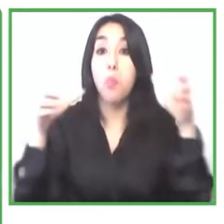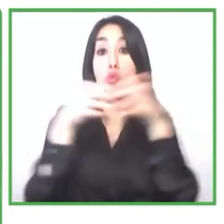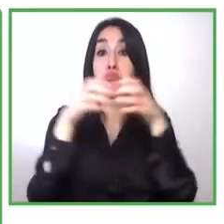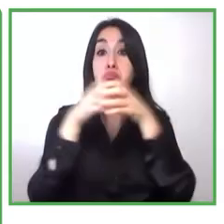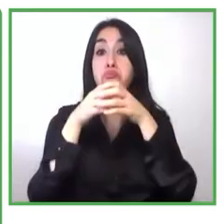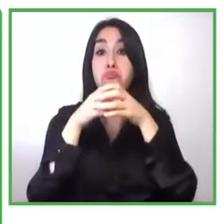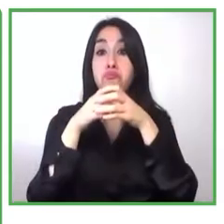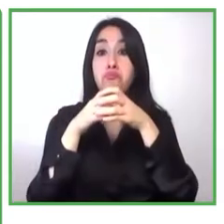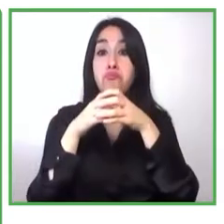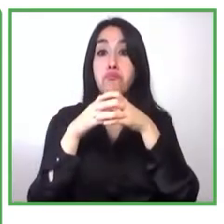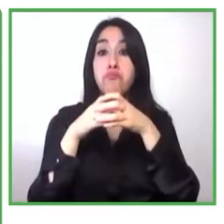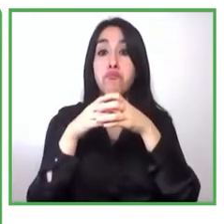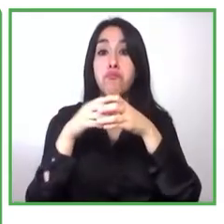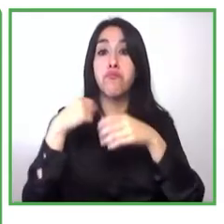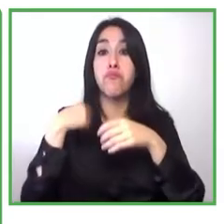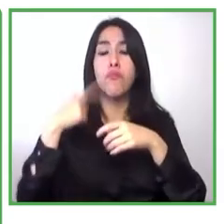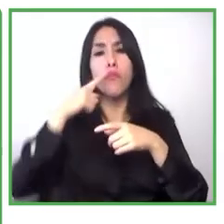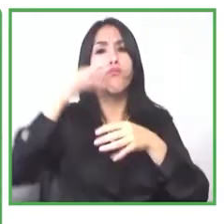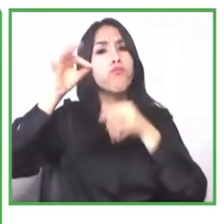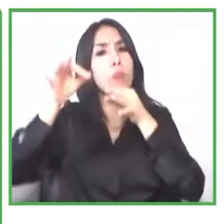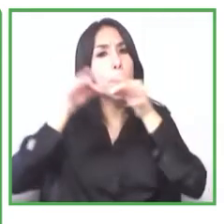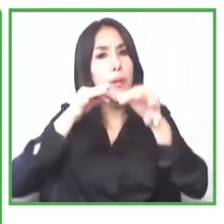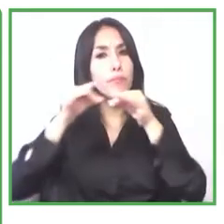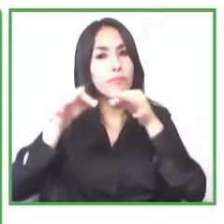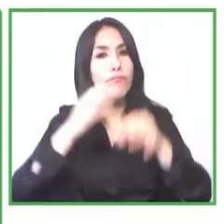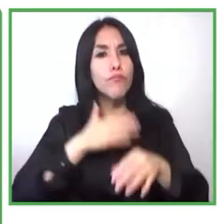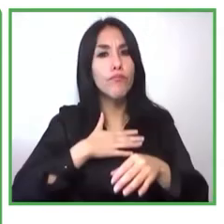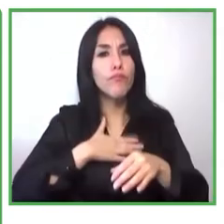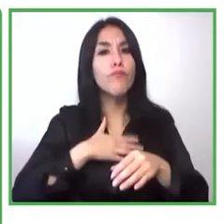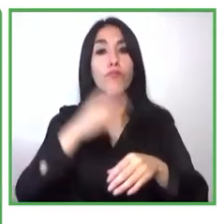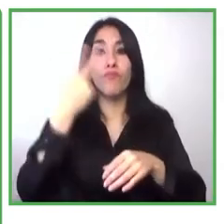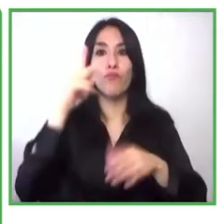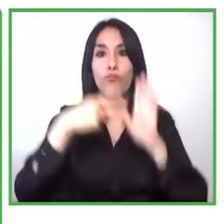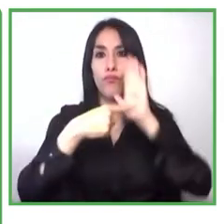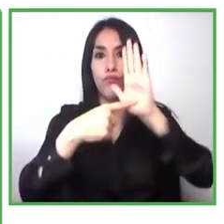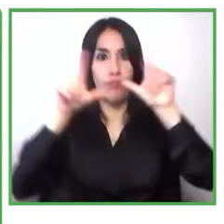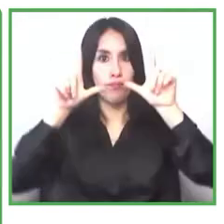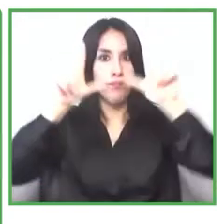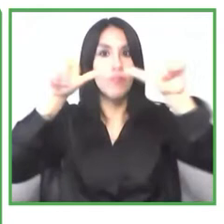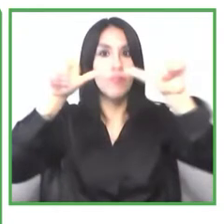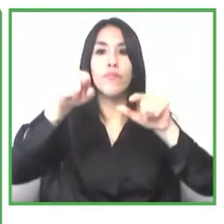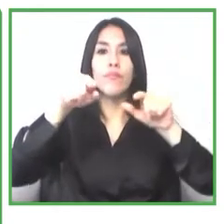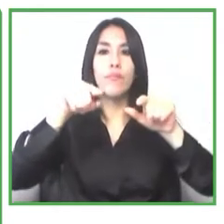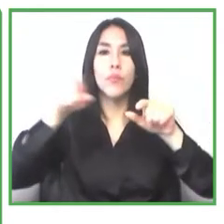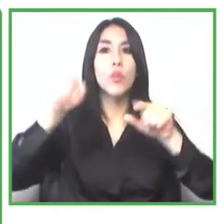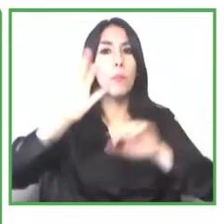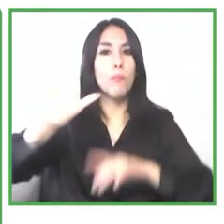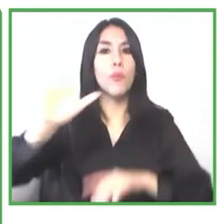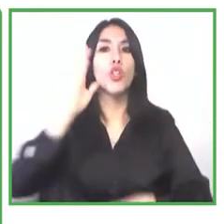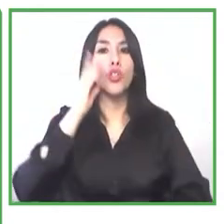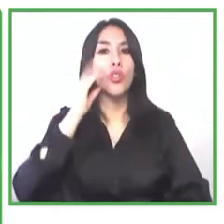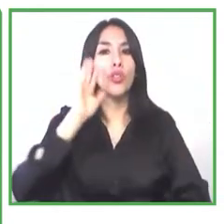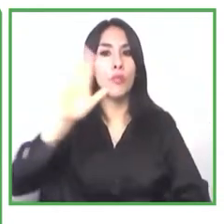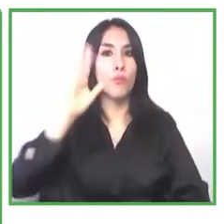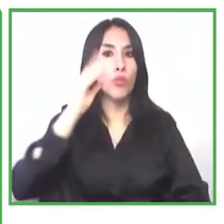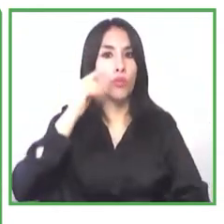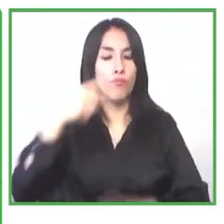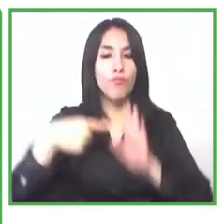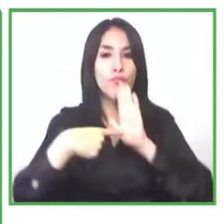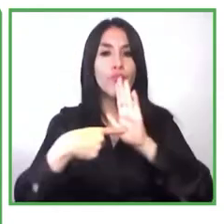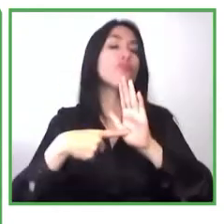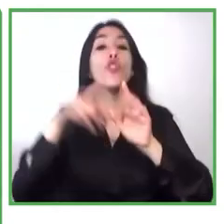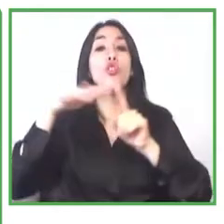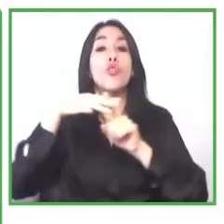mi presentación contándoles de una experiencia que tuvo la Fundación Saldarriaga Concha en Colombia con el apoyo del Banco